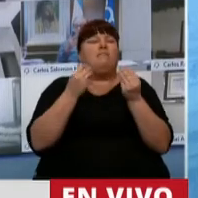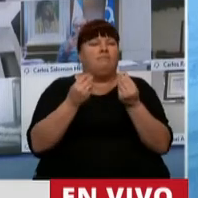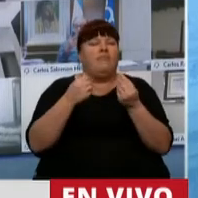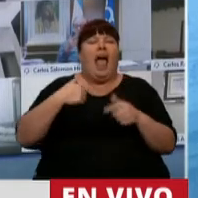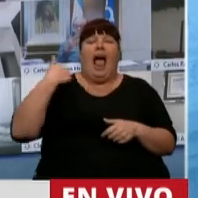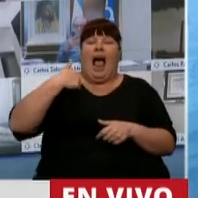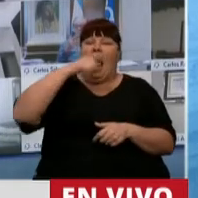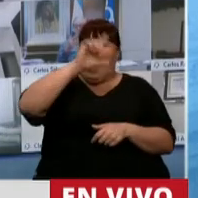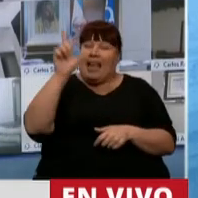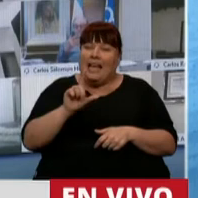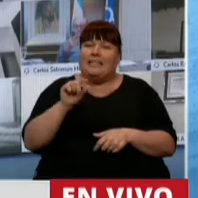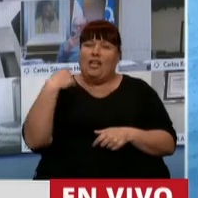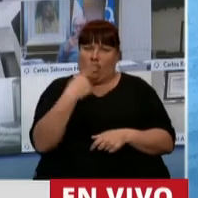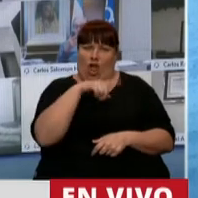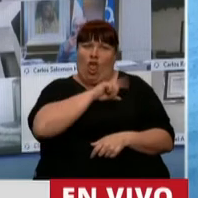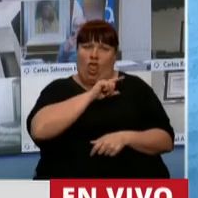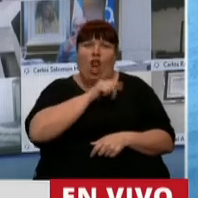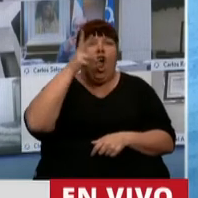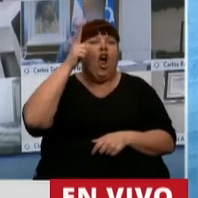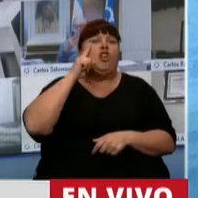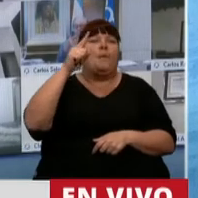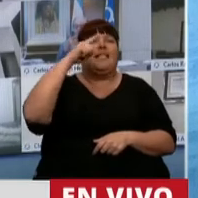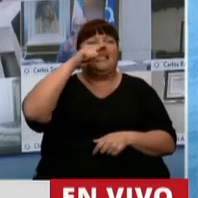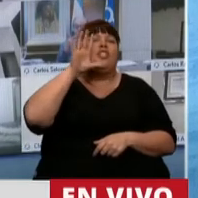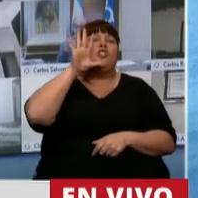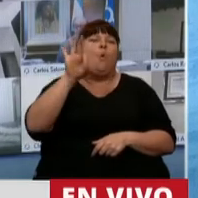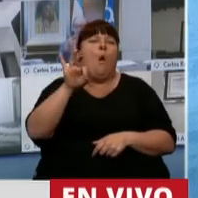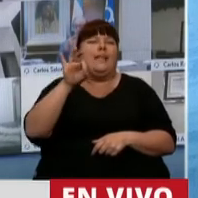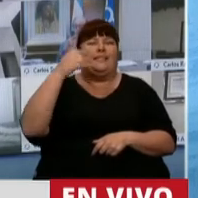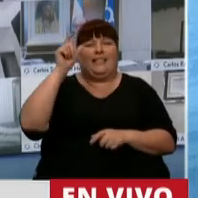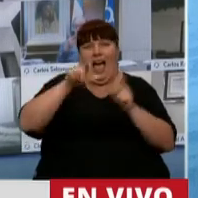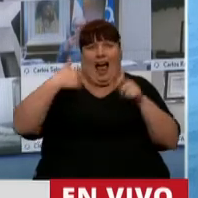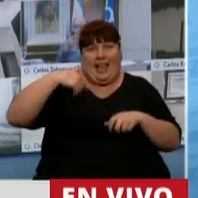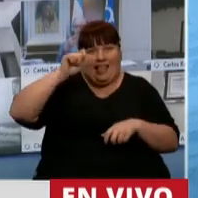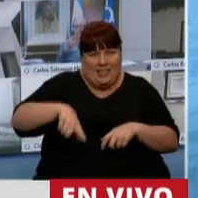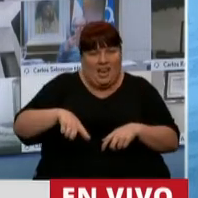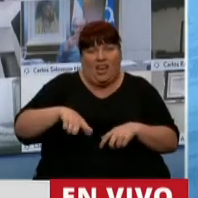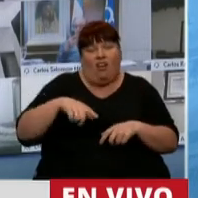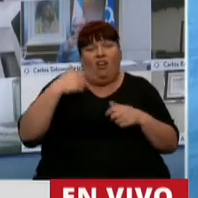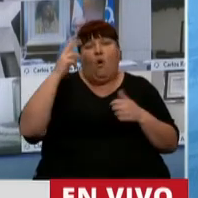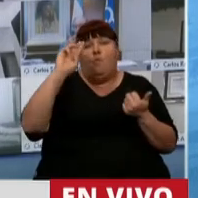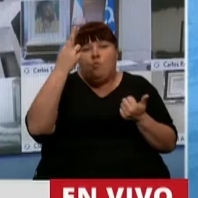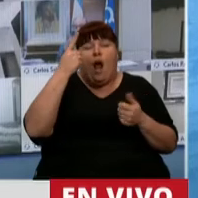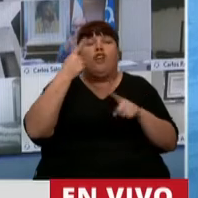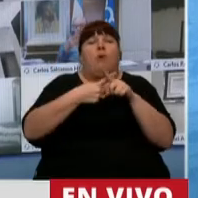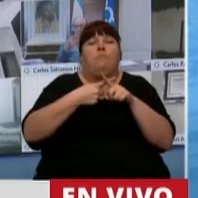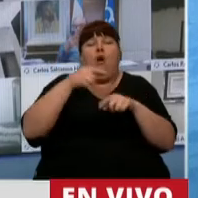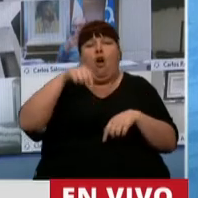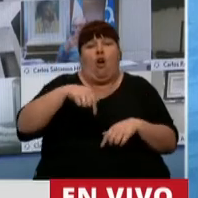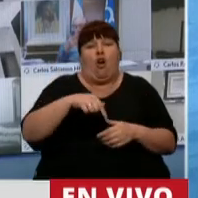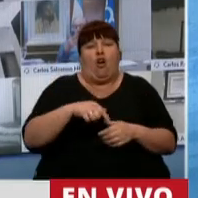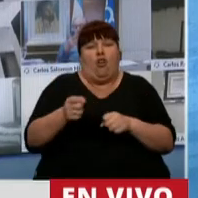de una Argentina que nos duelen los 8.750 compatriotas que han entregado la vida en el marco de esta